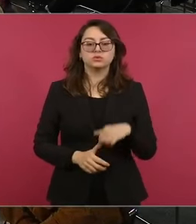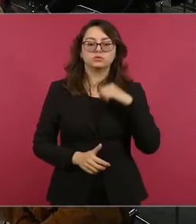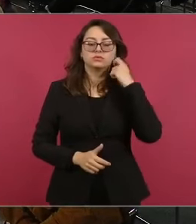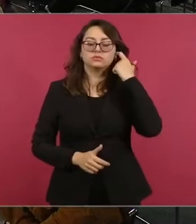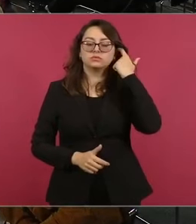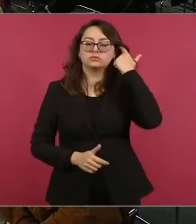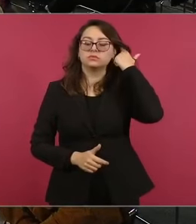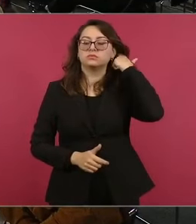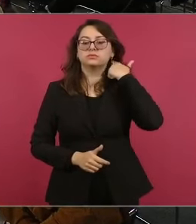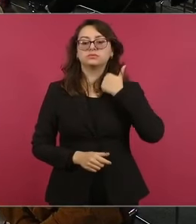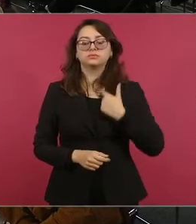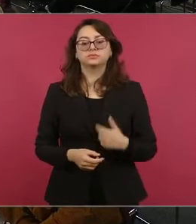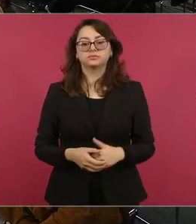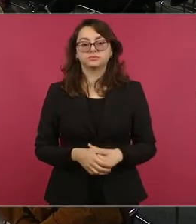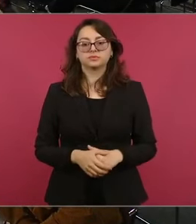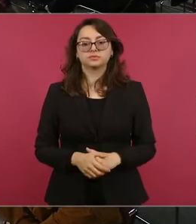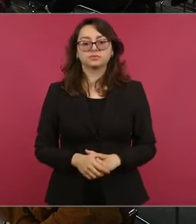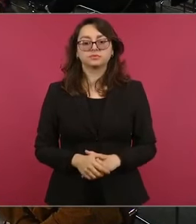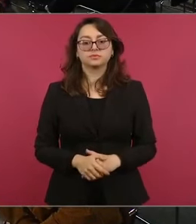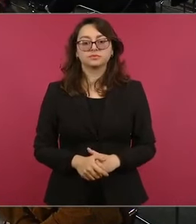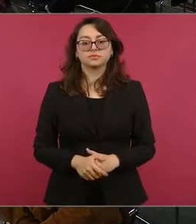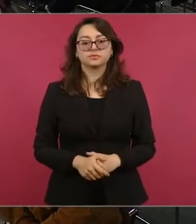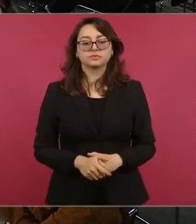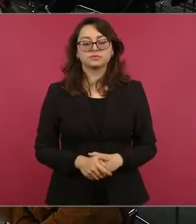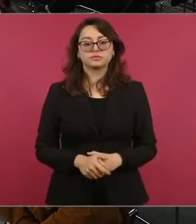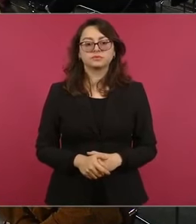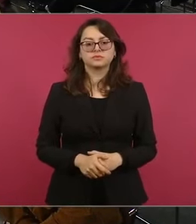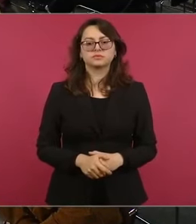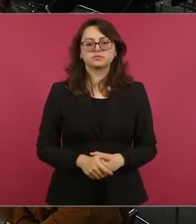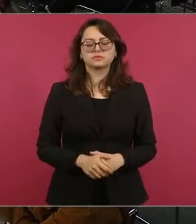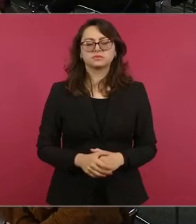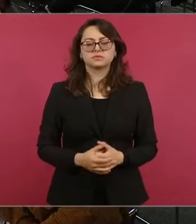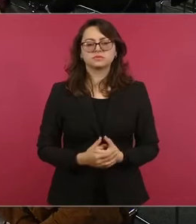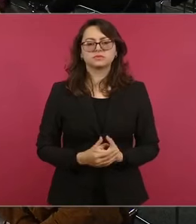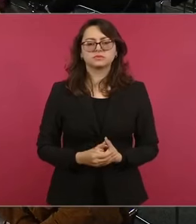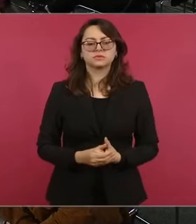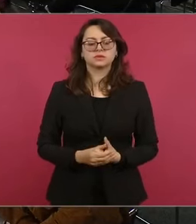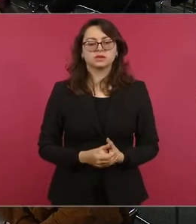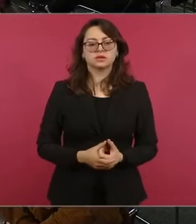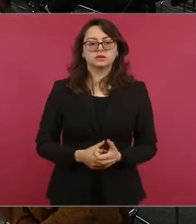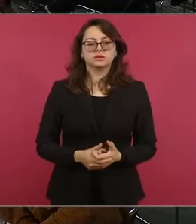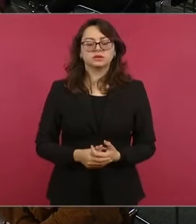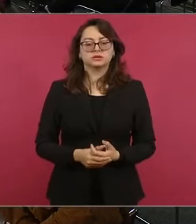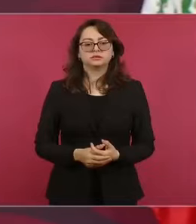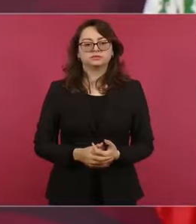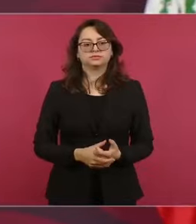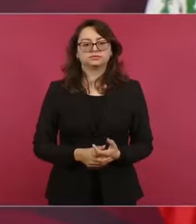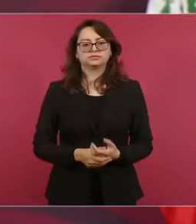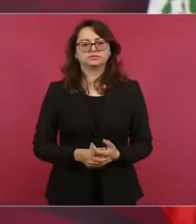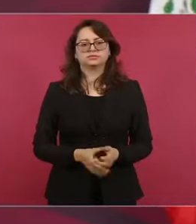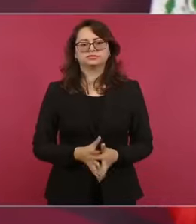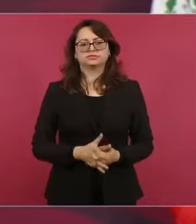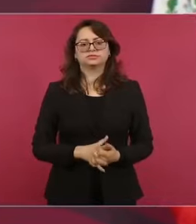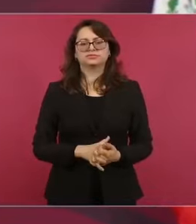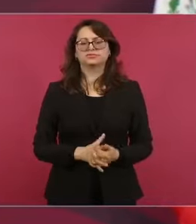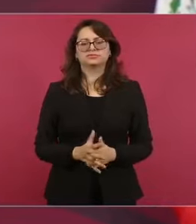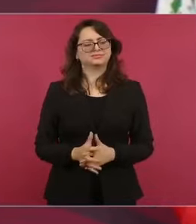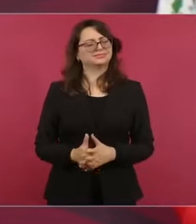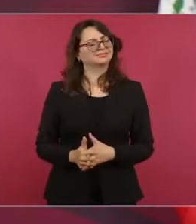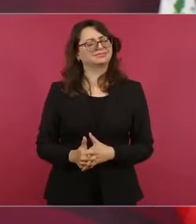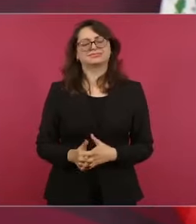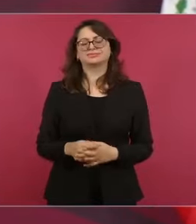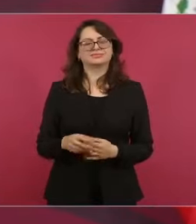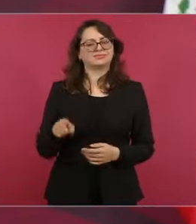creación y que también está en riesgo? No va a haber ningún problema de eso. Tienen presupuesto, no, no, no, no,